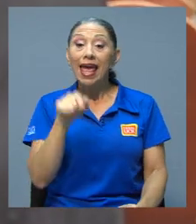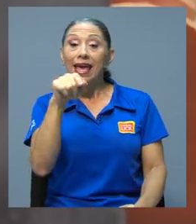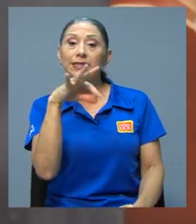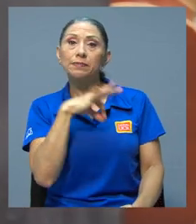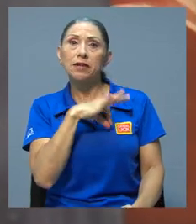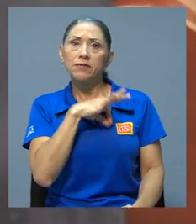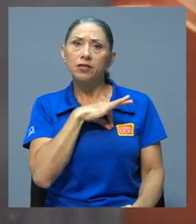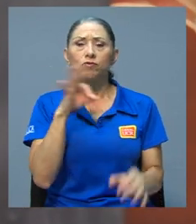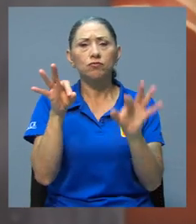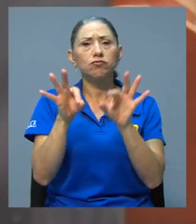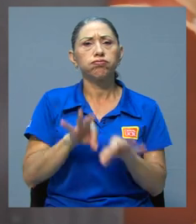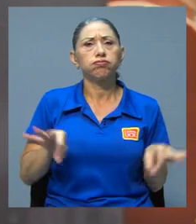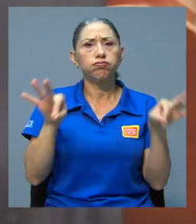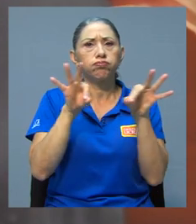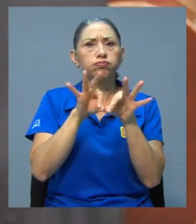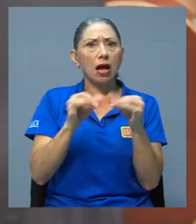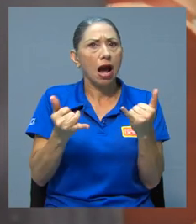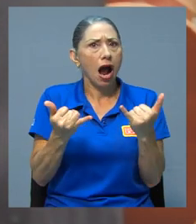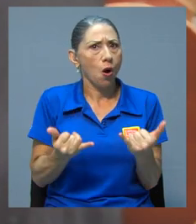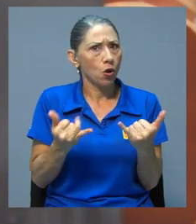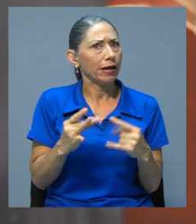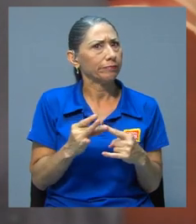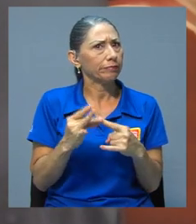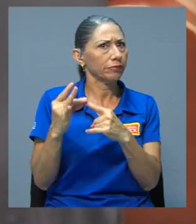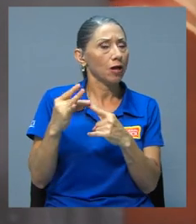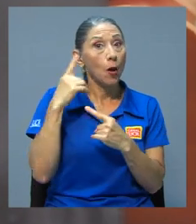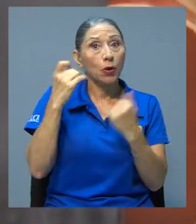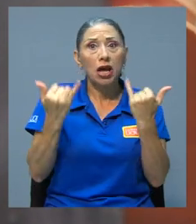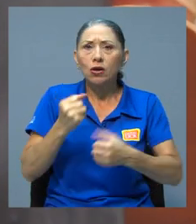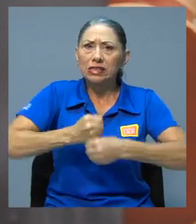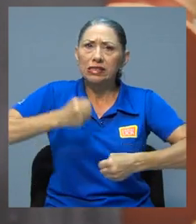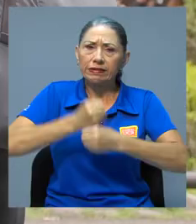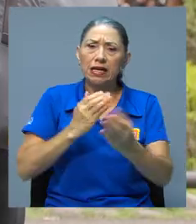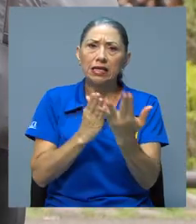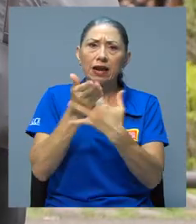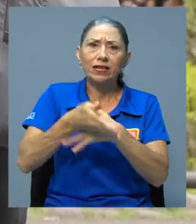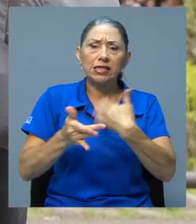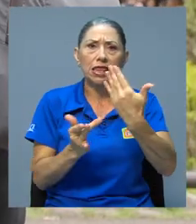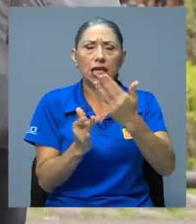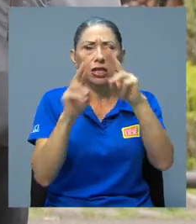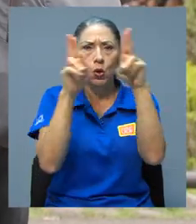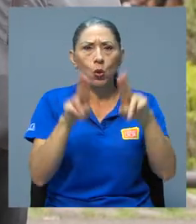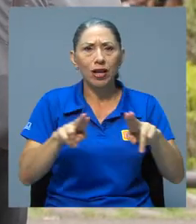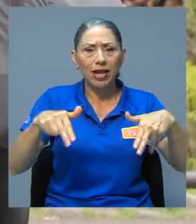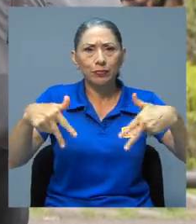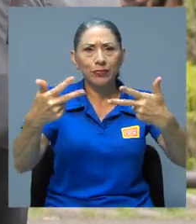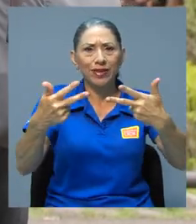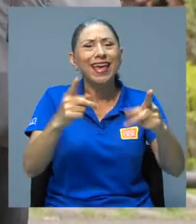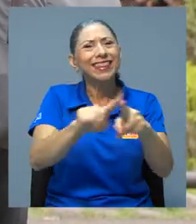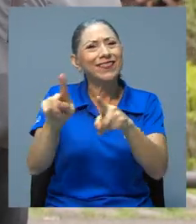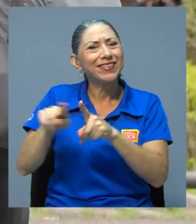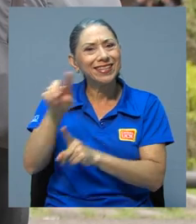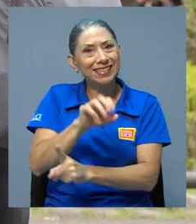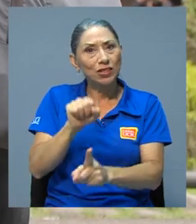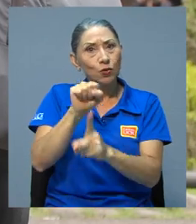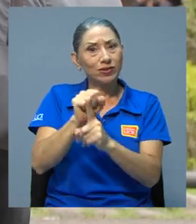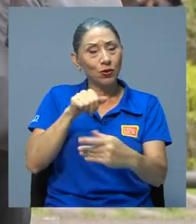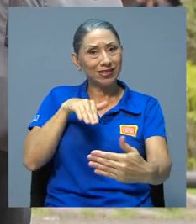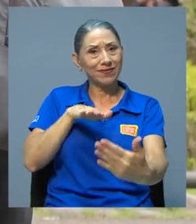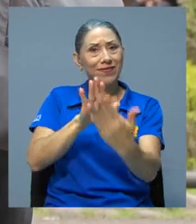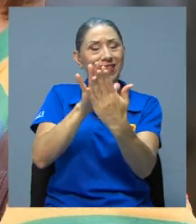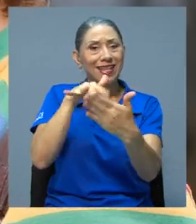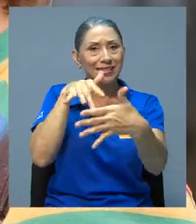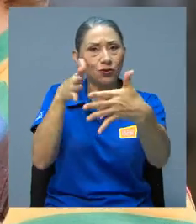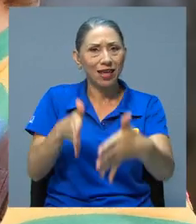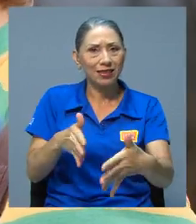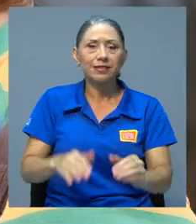Este beneficio retoma importancia ahora más que nunca debido a la virtualidad y las diferentes situaciones a las que se enfrenta el estudiantado.